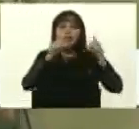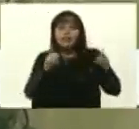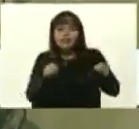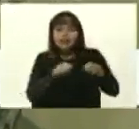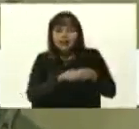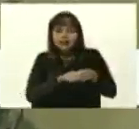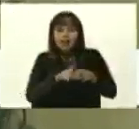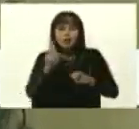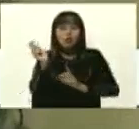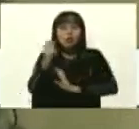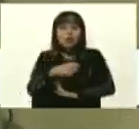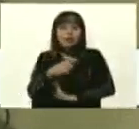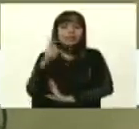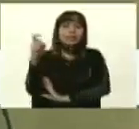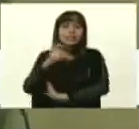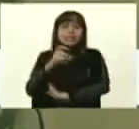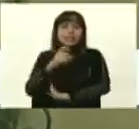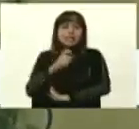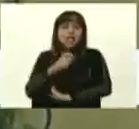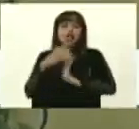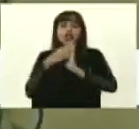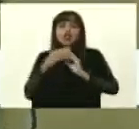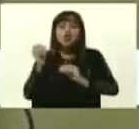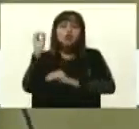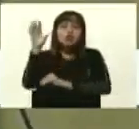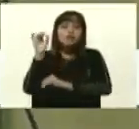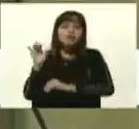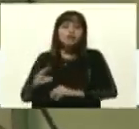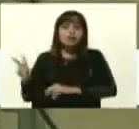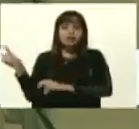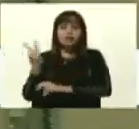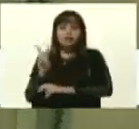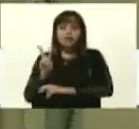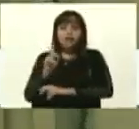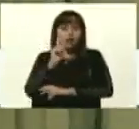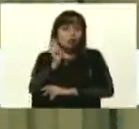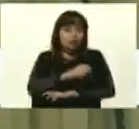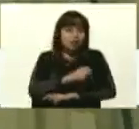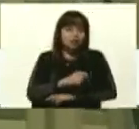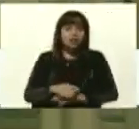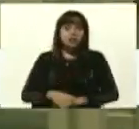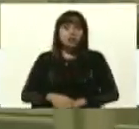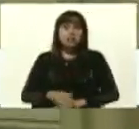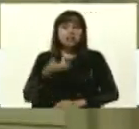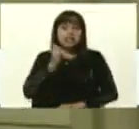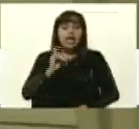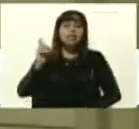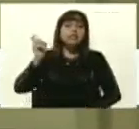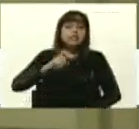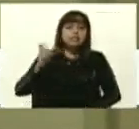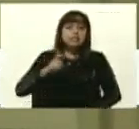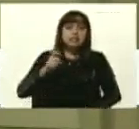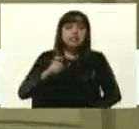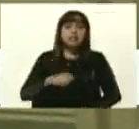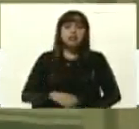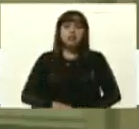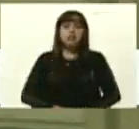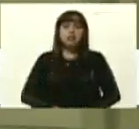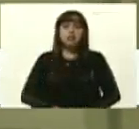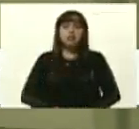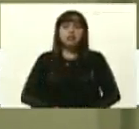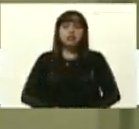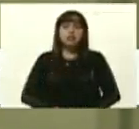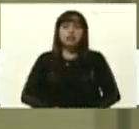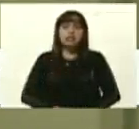en un mes que necesitan todos los semáforos de Venezuela si así fuese necesario en la